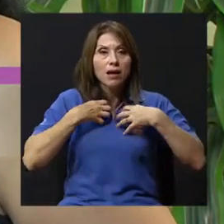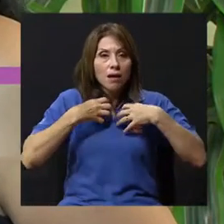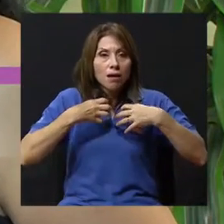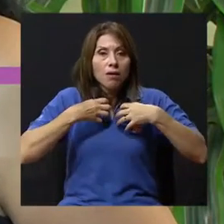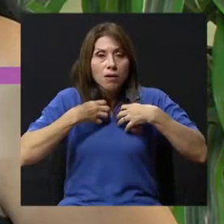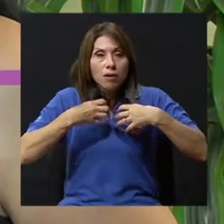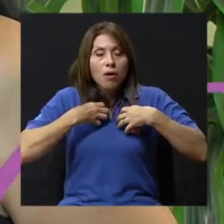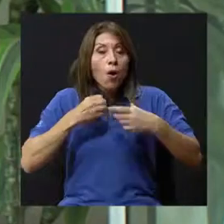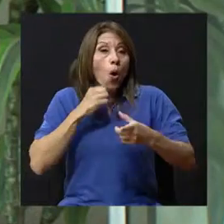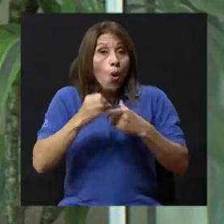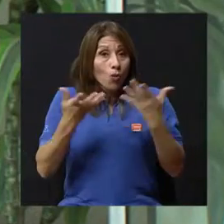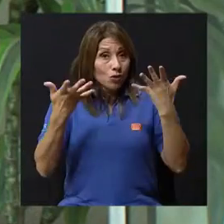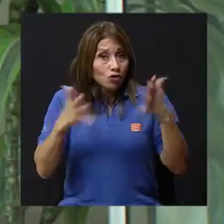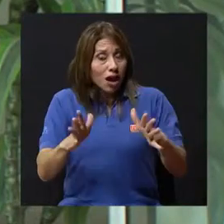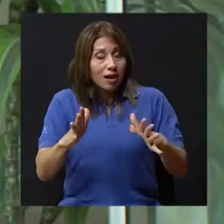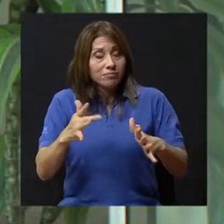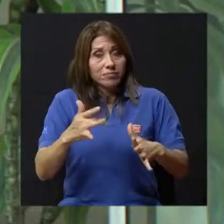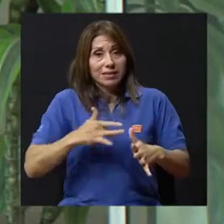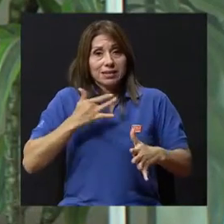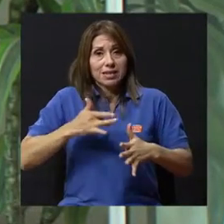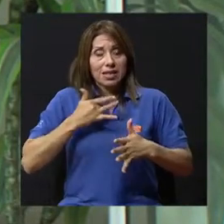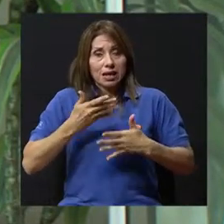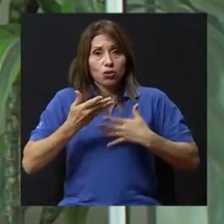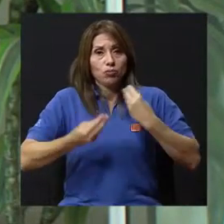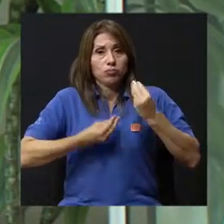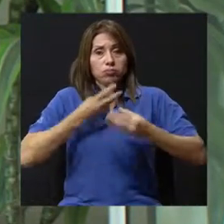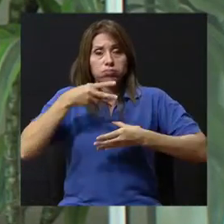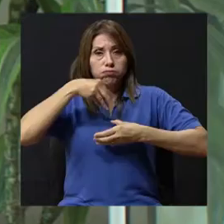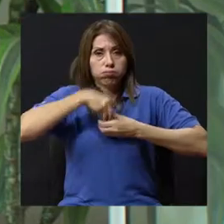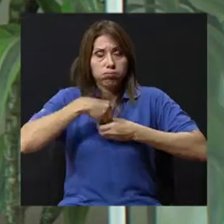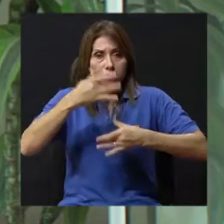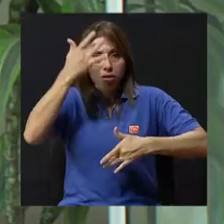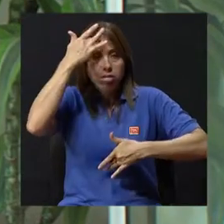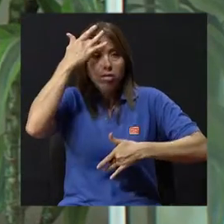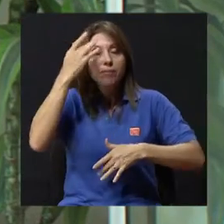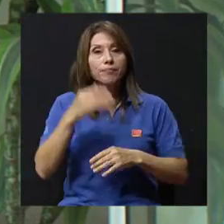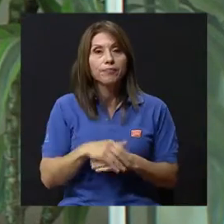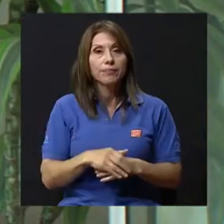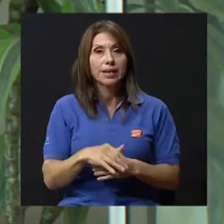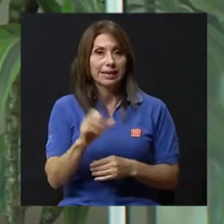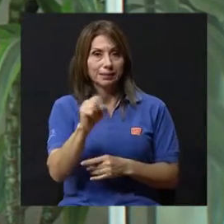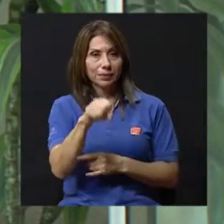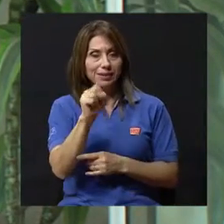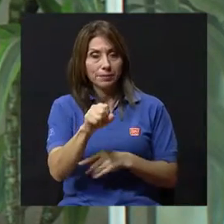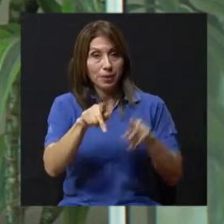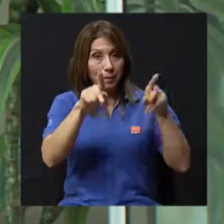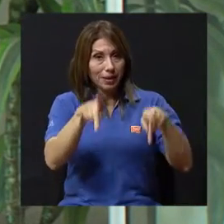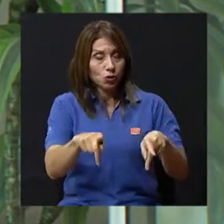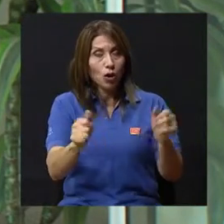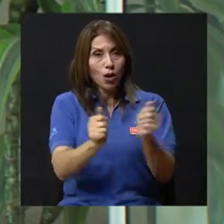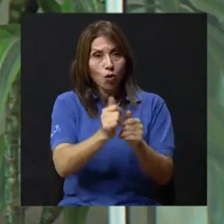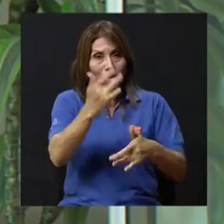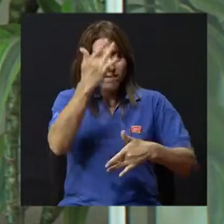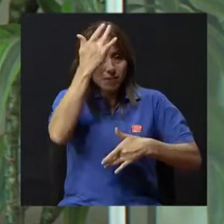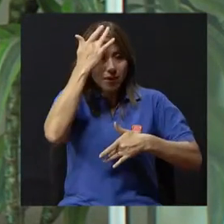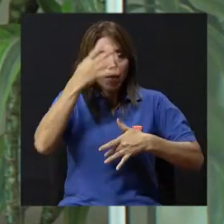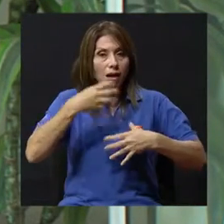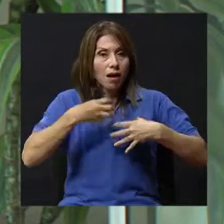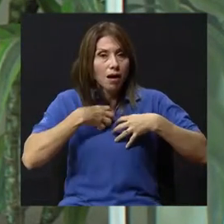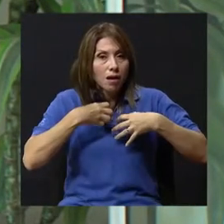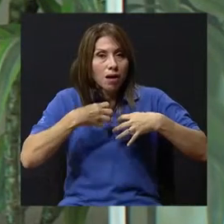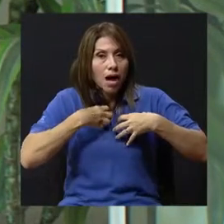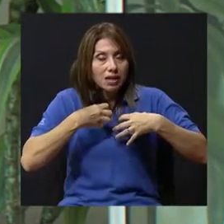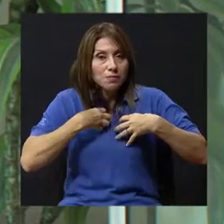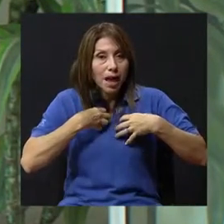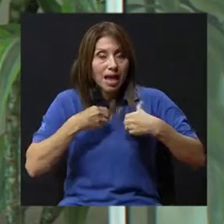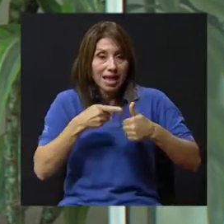crisis de asma. Sí, bueno, como les decía, la persona con asma, tanto el niño, el adolescente como el adulto, es